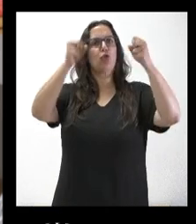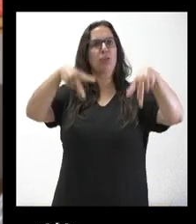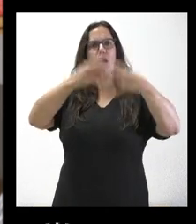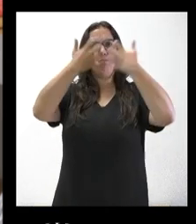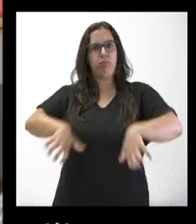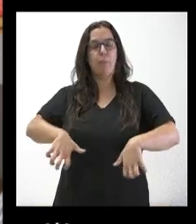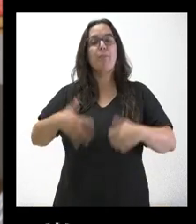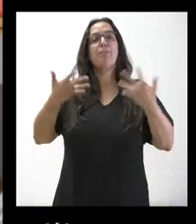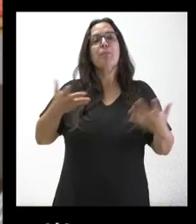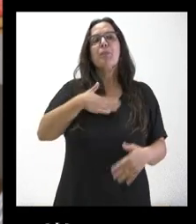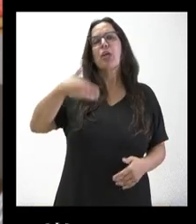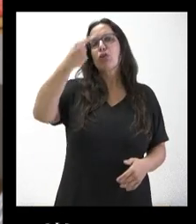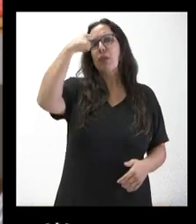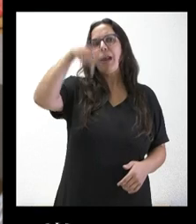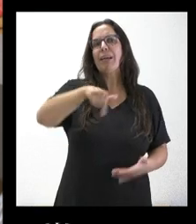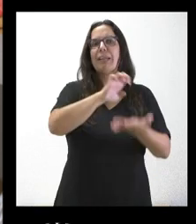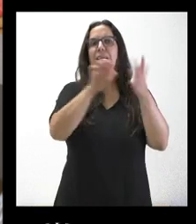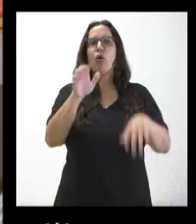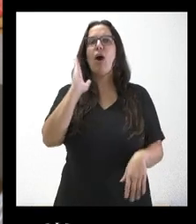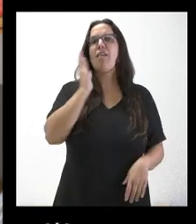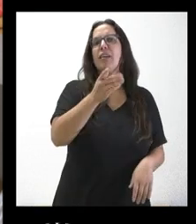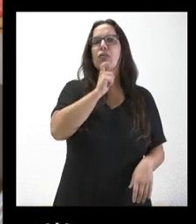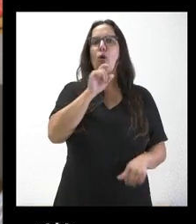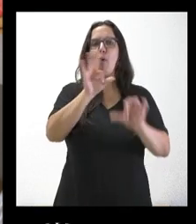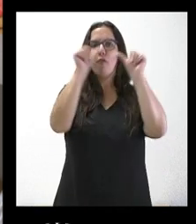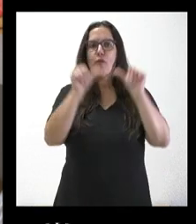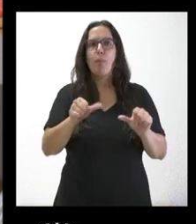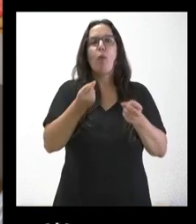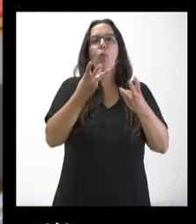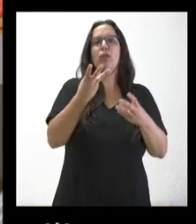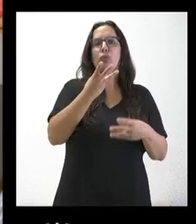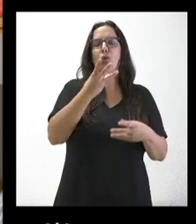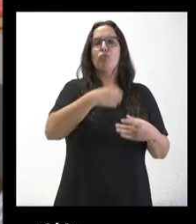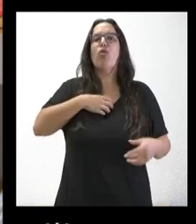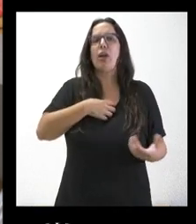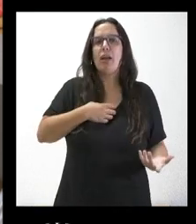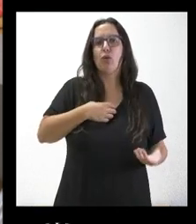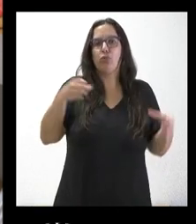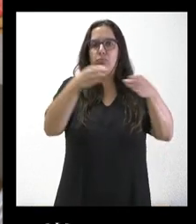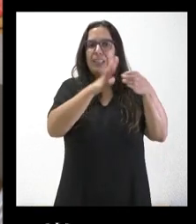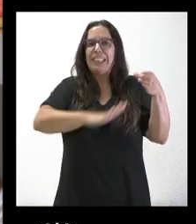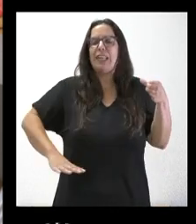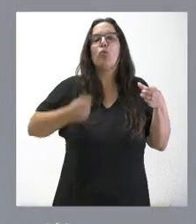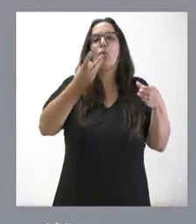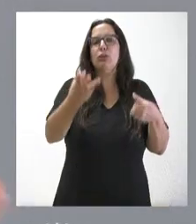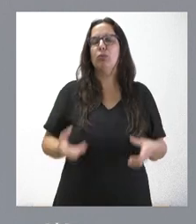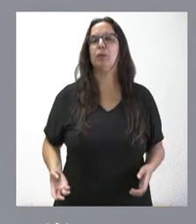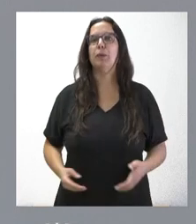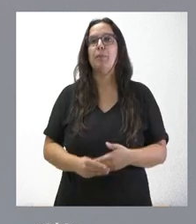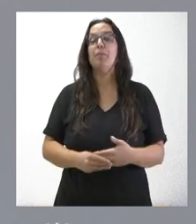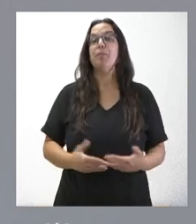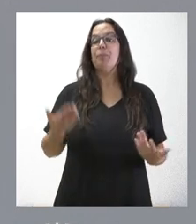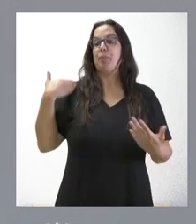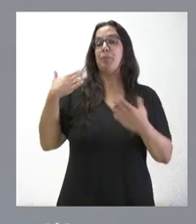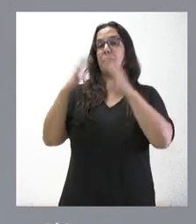Quisiera saber cómo afecta aquí al funcionariado de Castilla y León, a ese cuerpo de interinos. Se aprobó una ley de